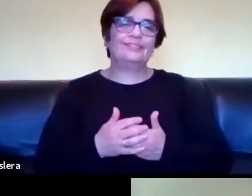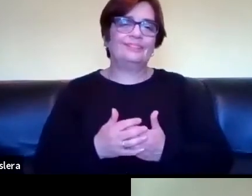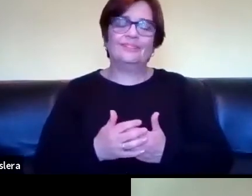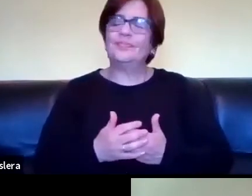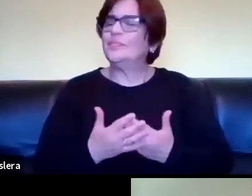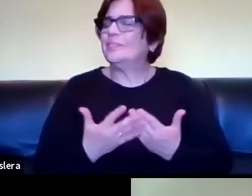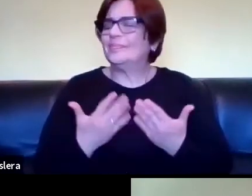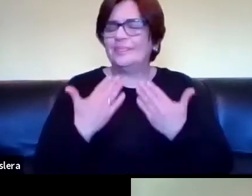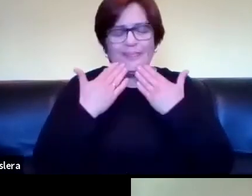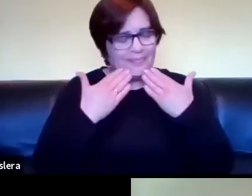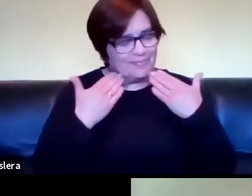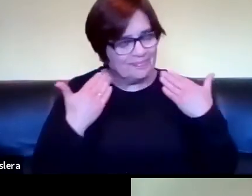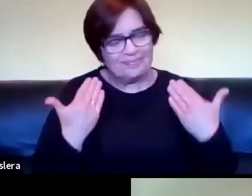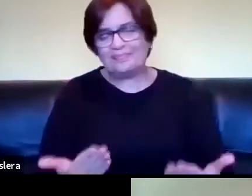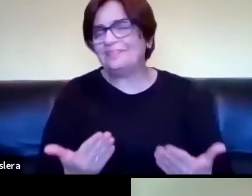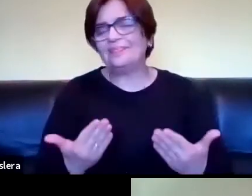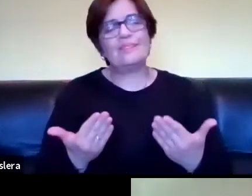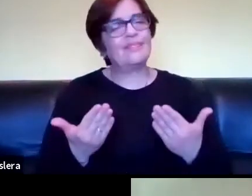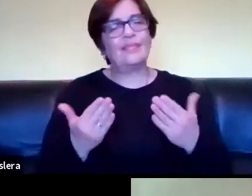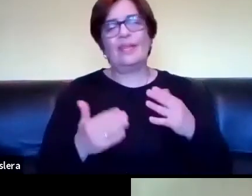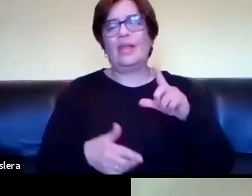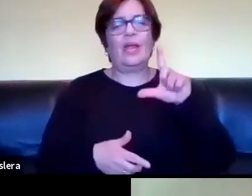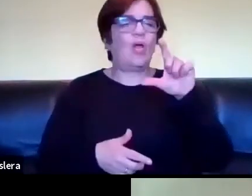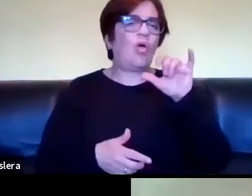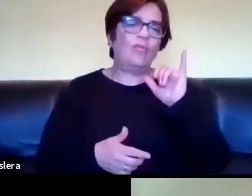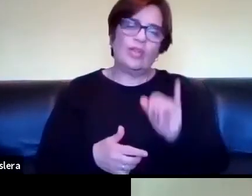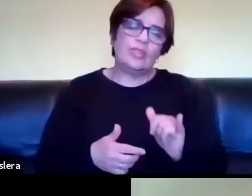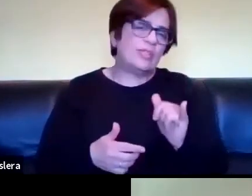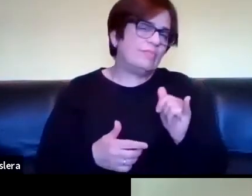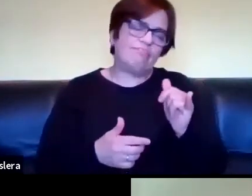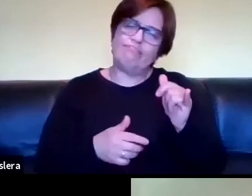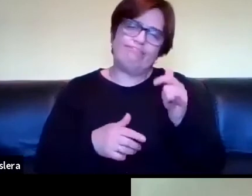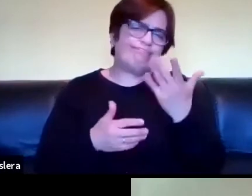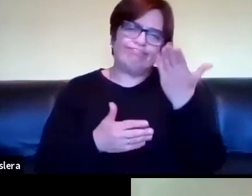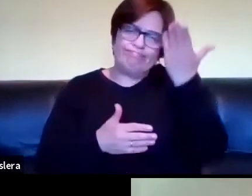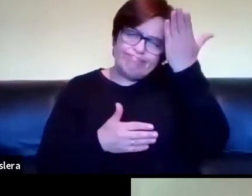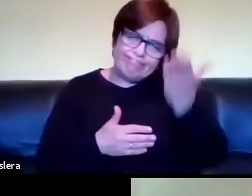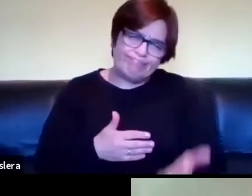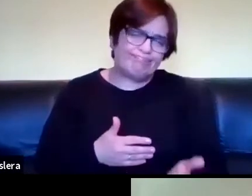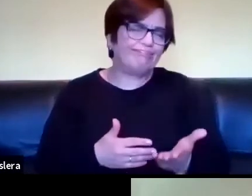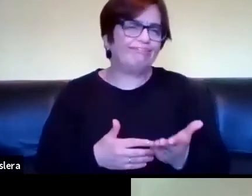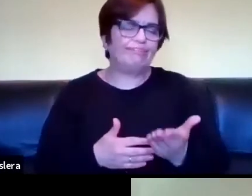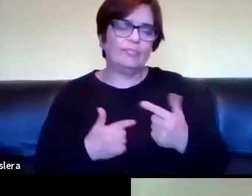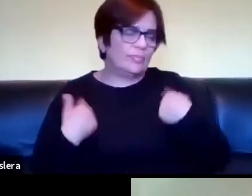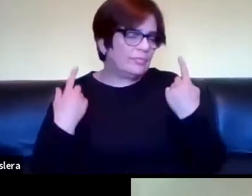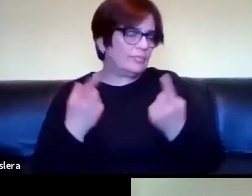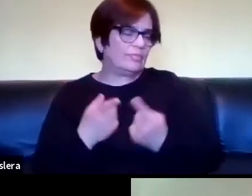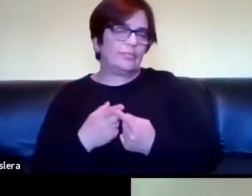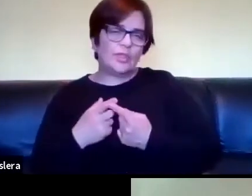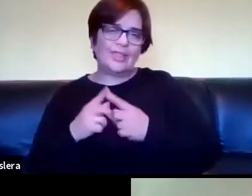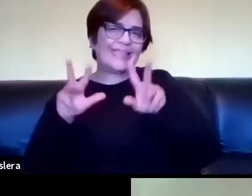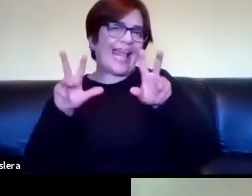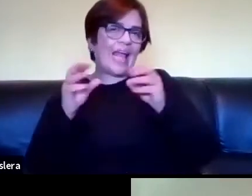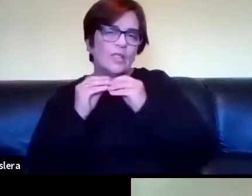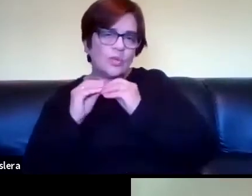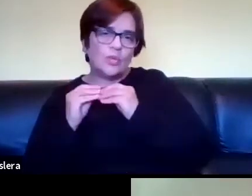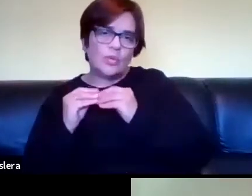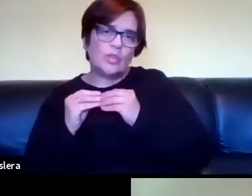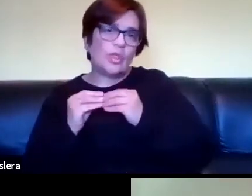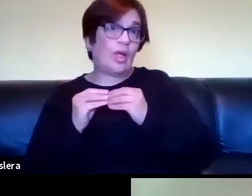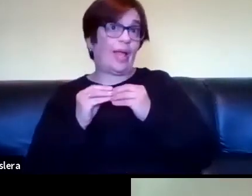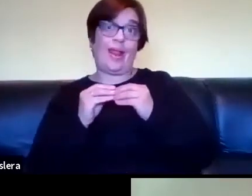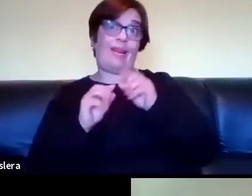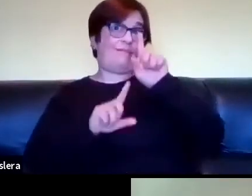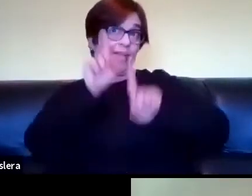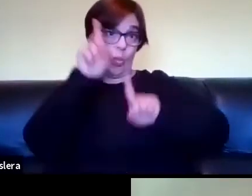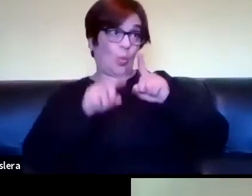muchísimo por supuesto un referente para nosotros en nuestro tema en nuestra casa de estudio